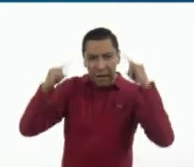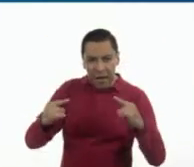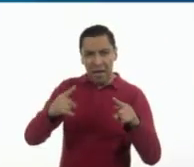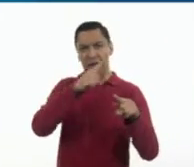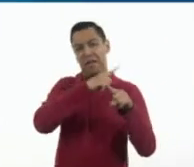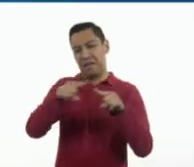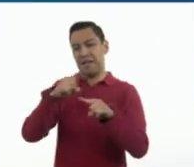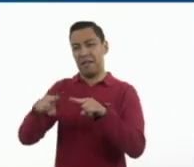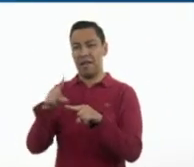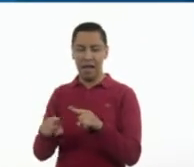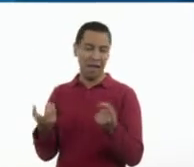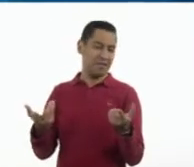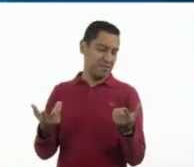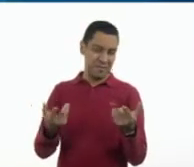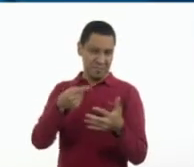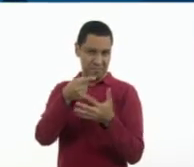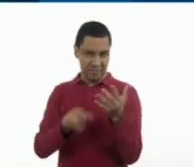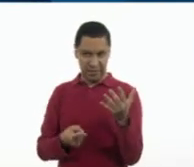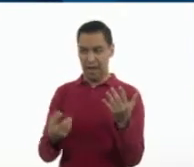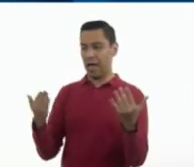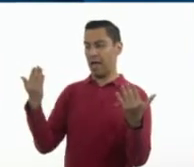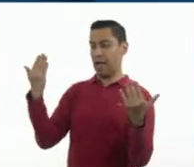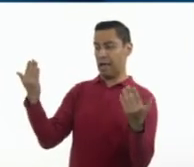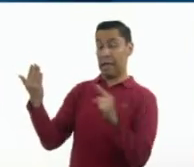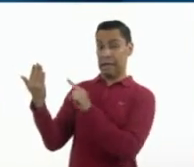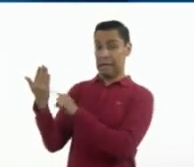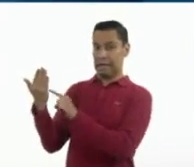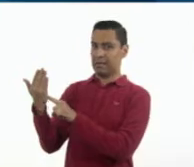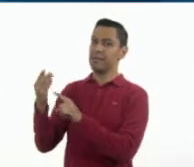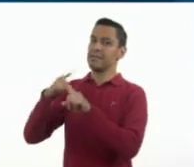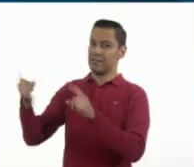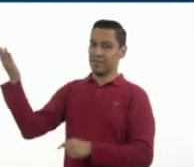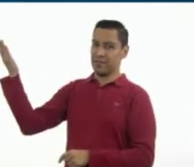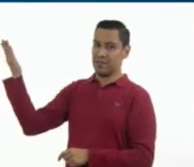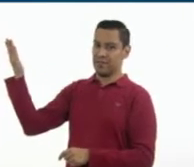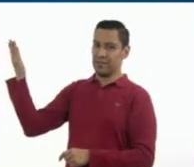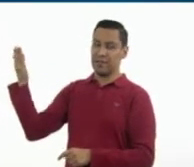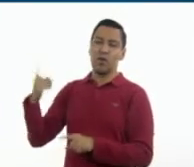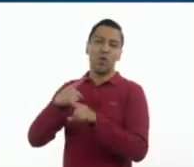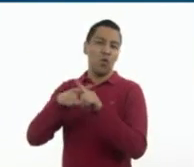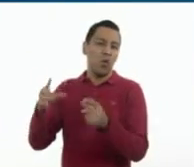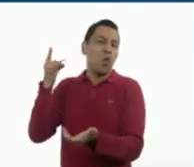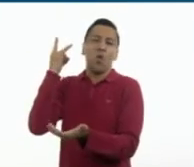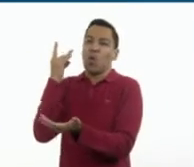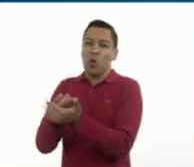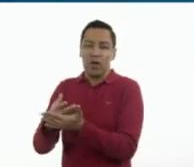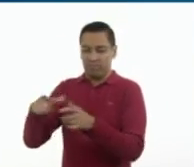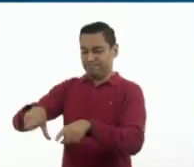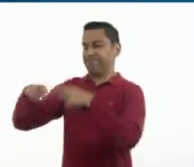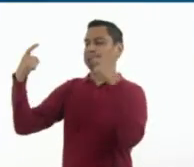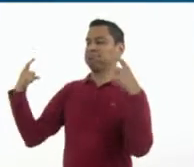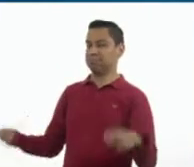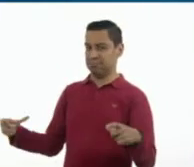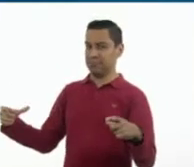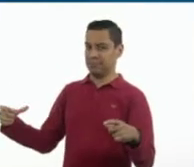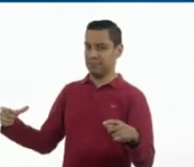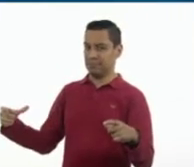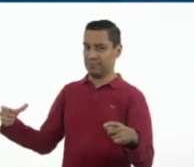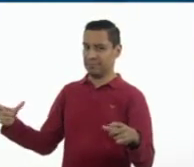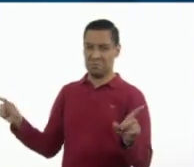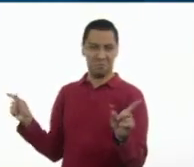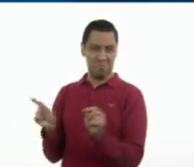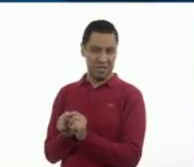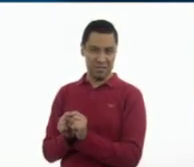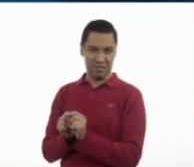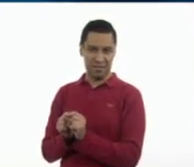que ofrece este servicio, a diferencia del otro. Ok, muy bien. Qué interesante. Y eso que, bueno,